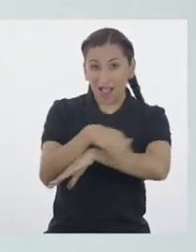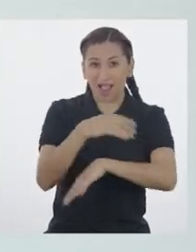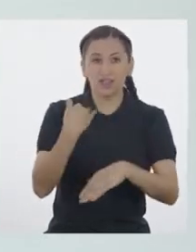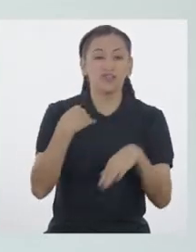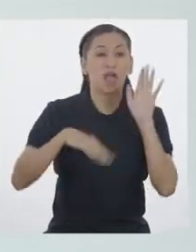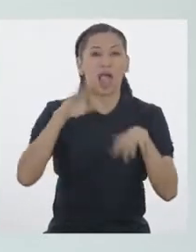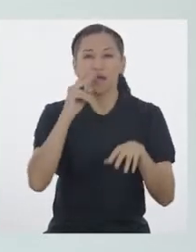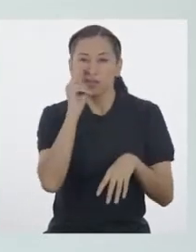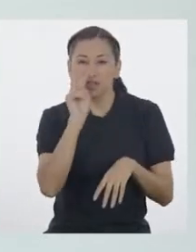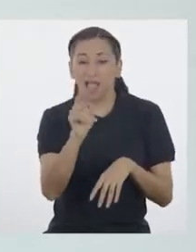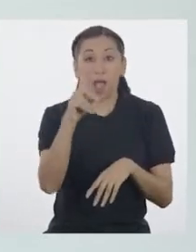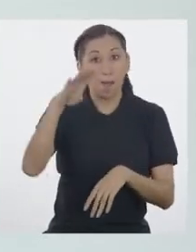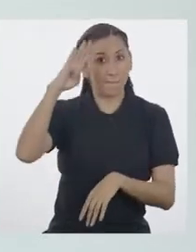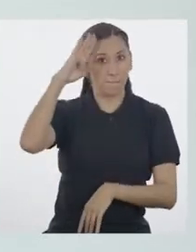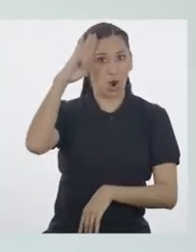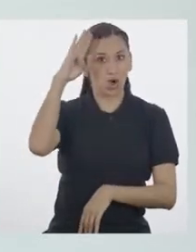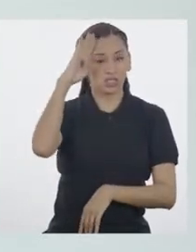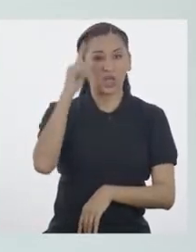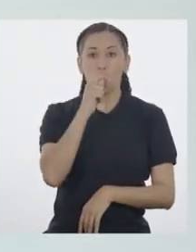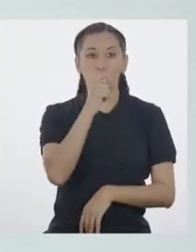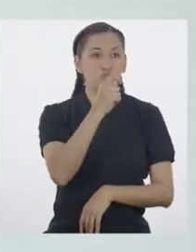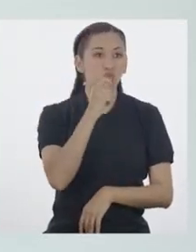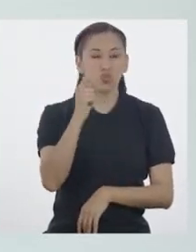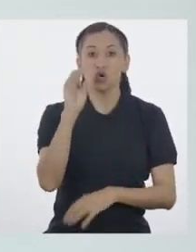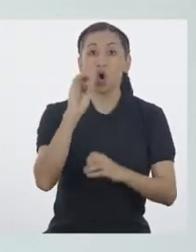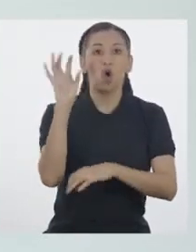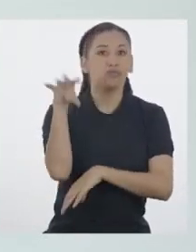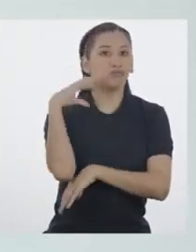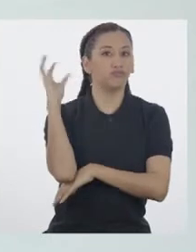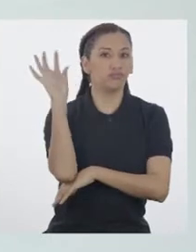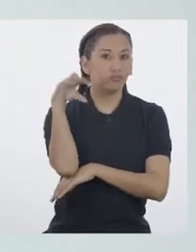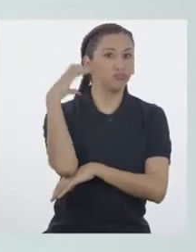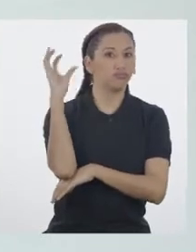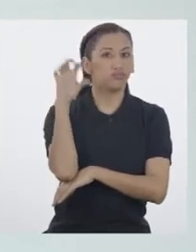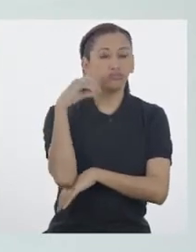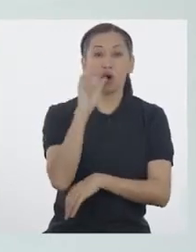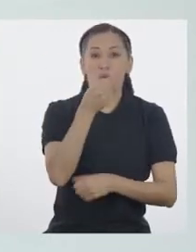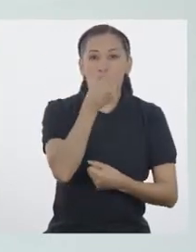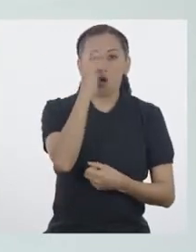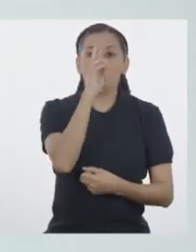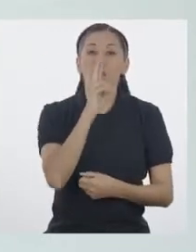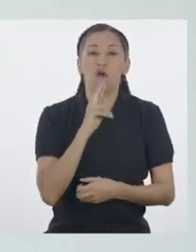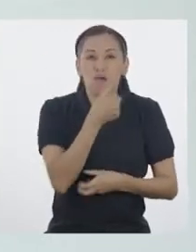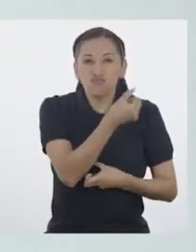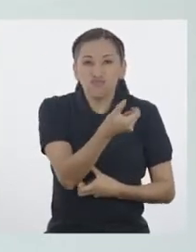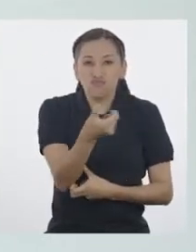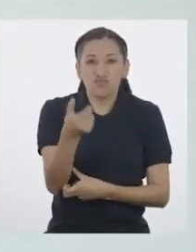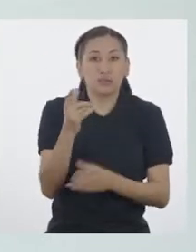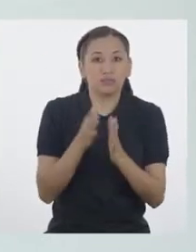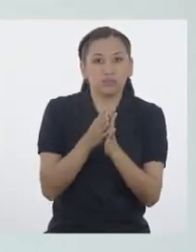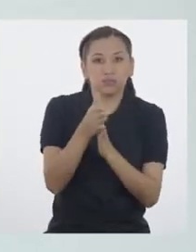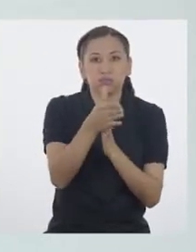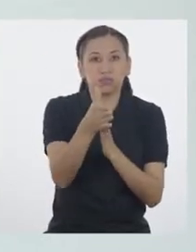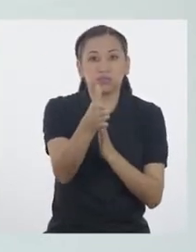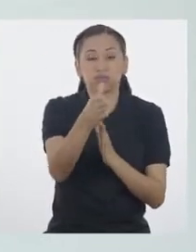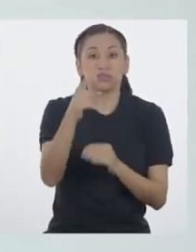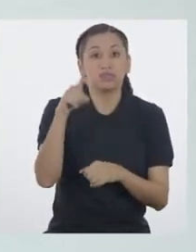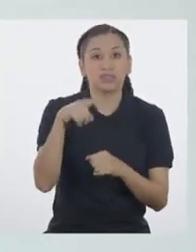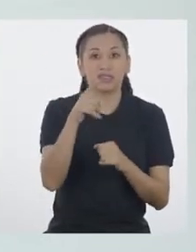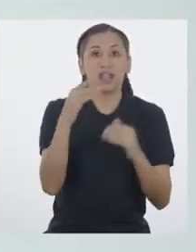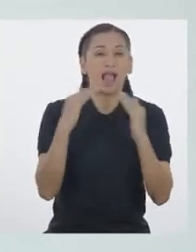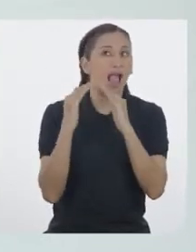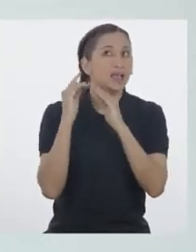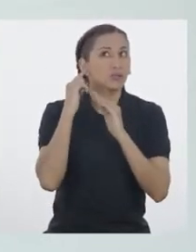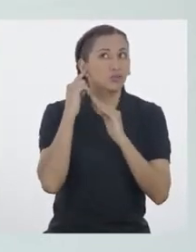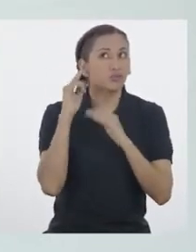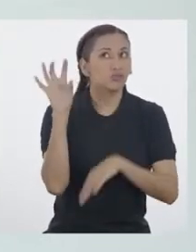policías que están dirigiendo el tráfico. O a veces escuchamos sirenas de ambulancias o de bomberos que están en camino a ayudar a alguien que los necesita y pasan